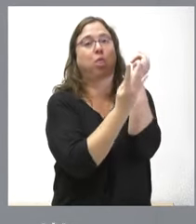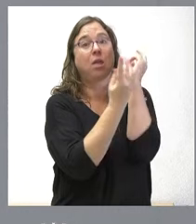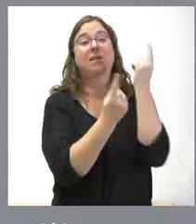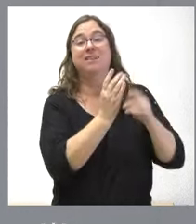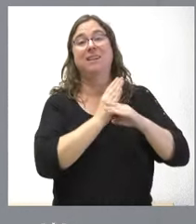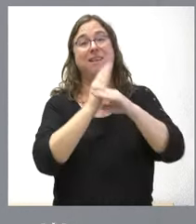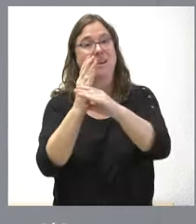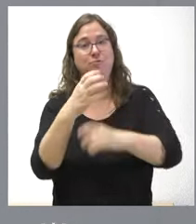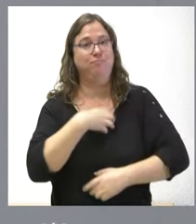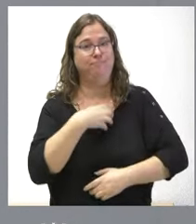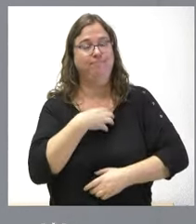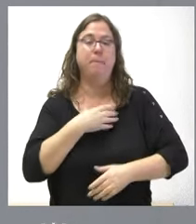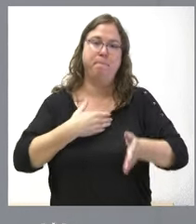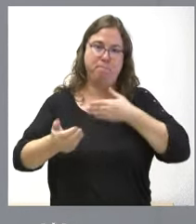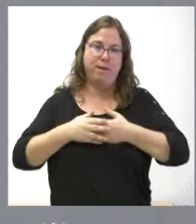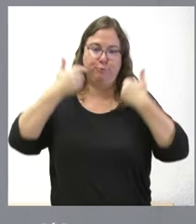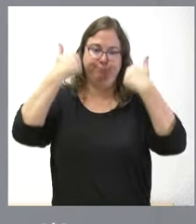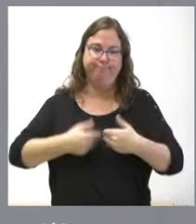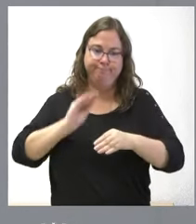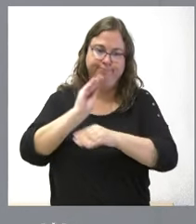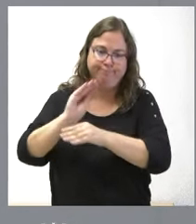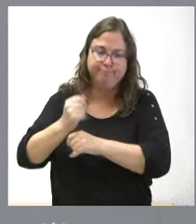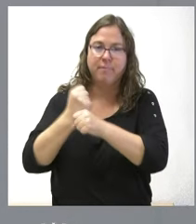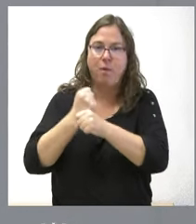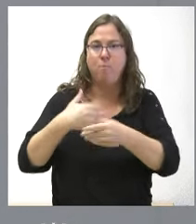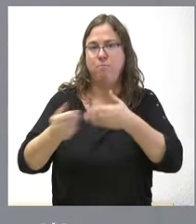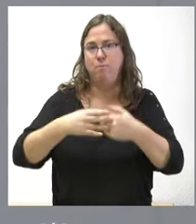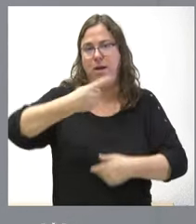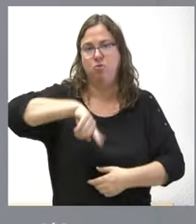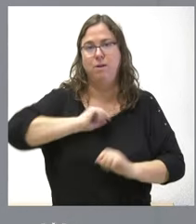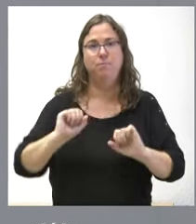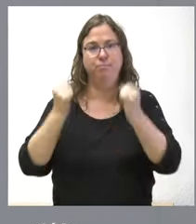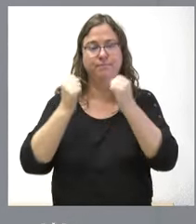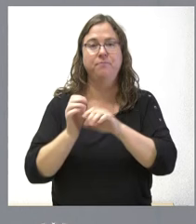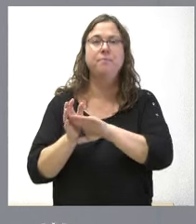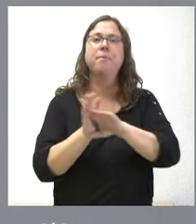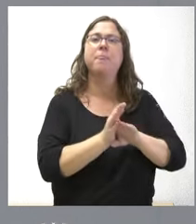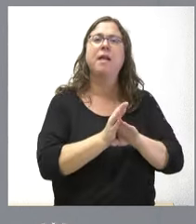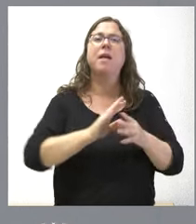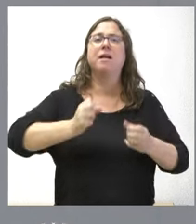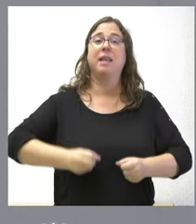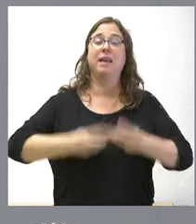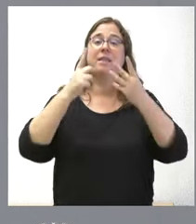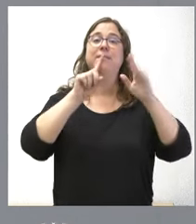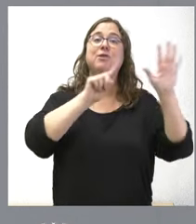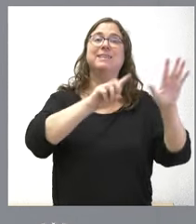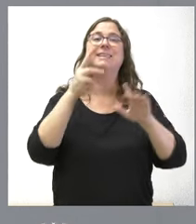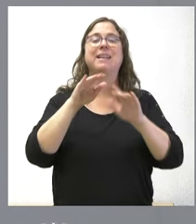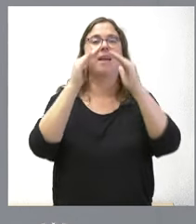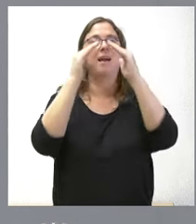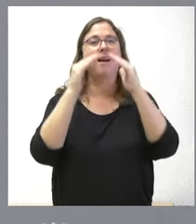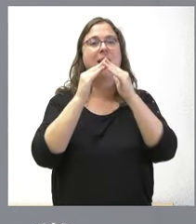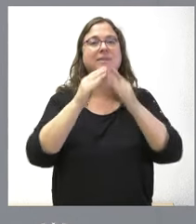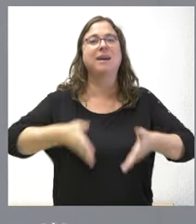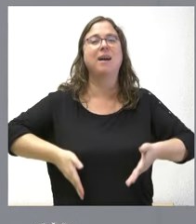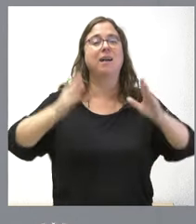actuación de la actividad humana, que es lo que hoy se plantea. Para adecuar un edificio de 63 viviendas de protección oficial en la calle Luis Ternuda de